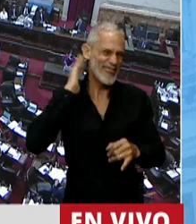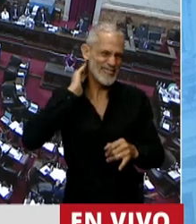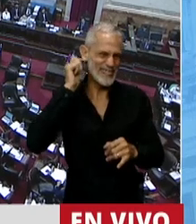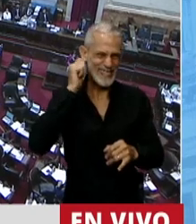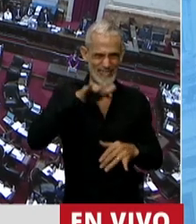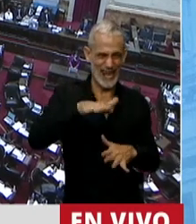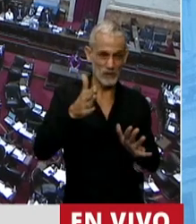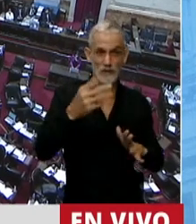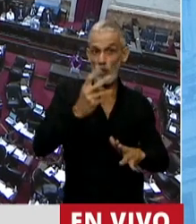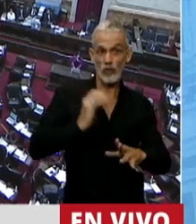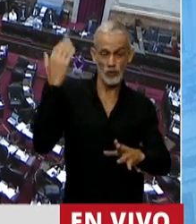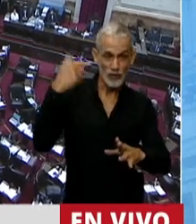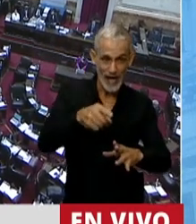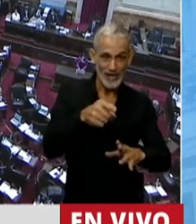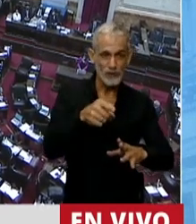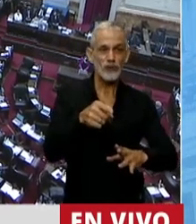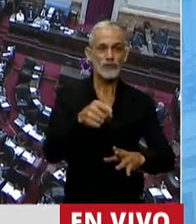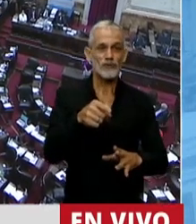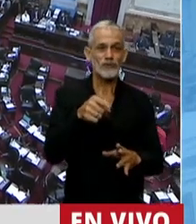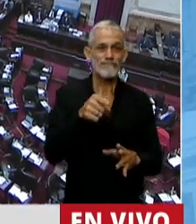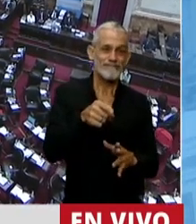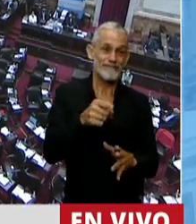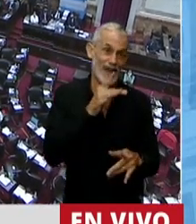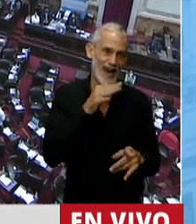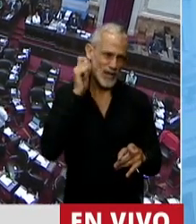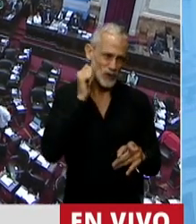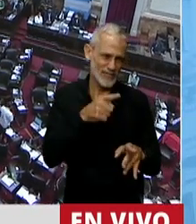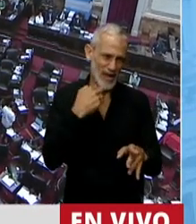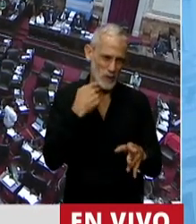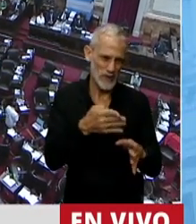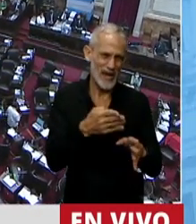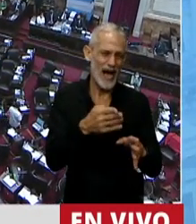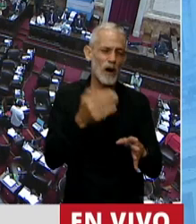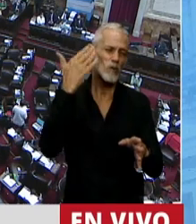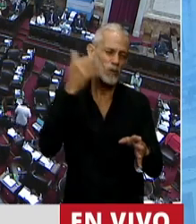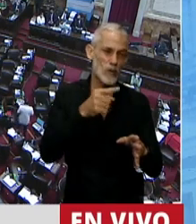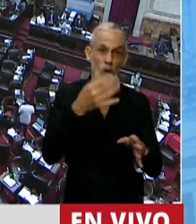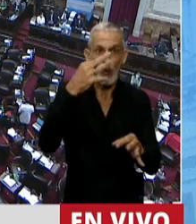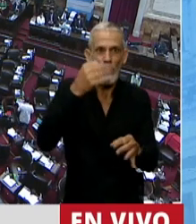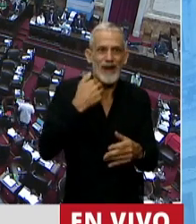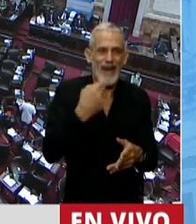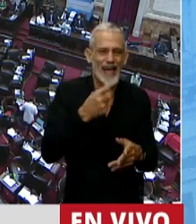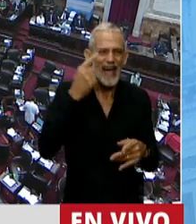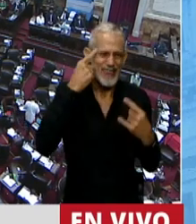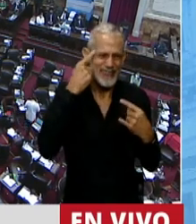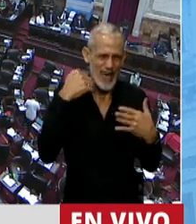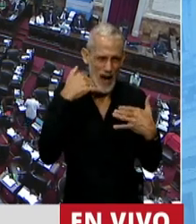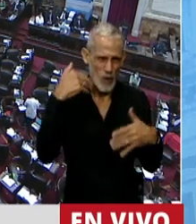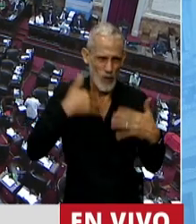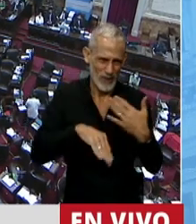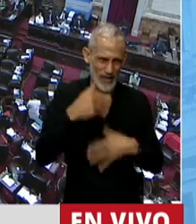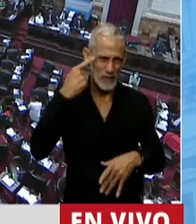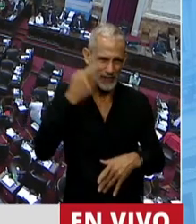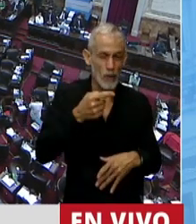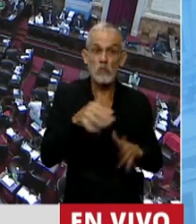años y hace dos años, bueno, tenía 14, Agustina. Es mi única hija con síndrome de Down, una